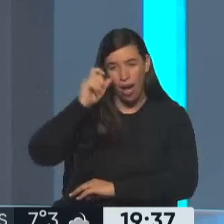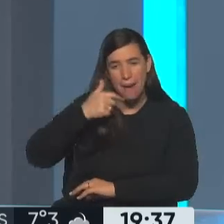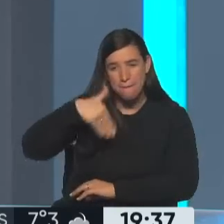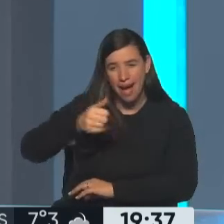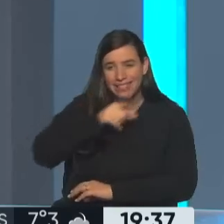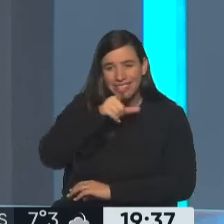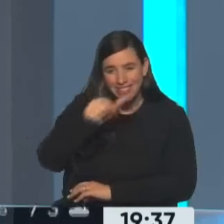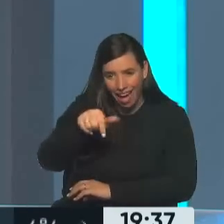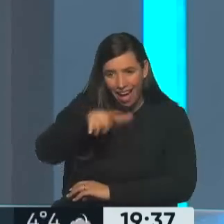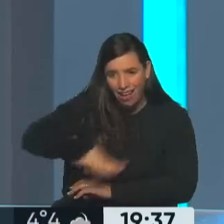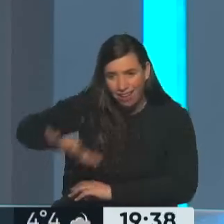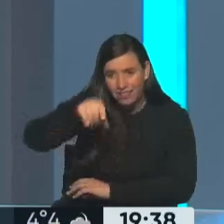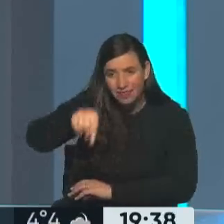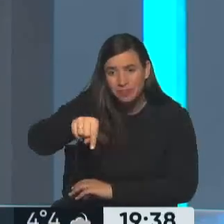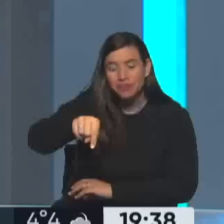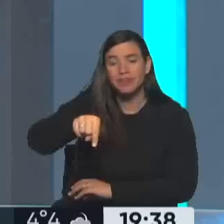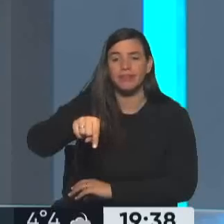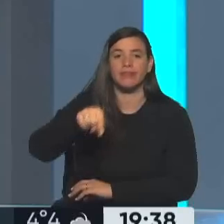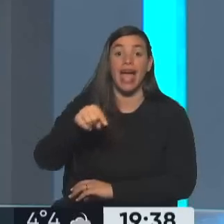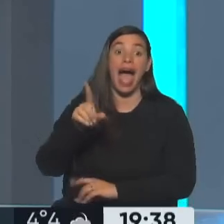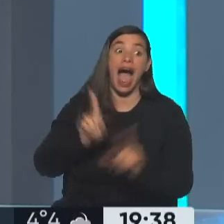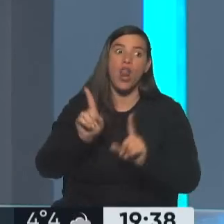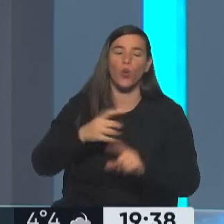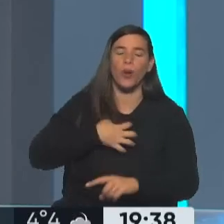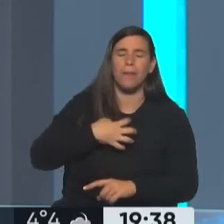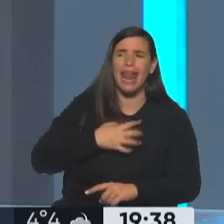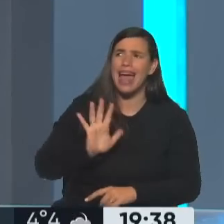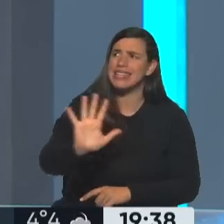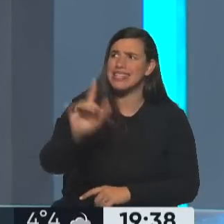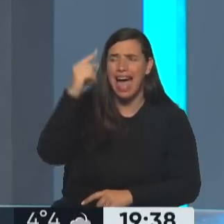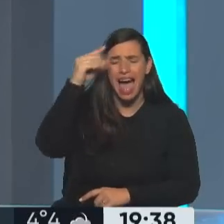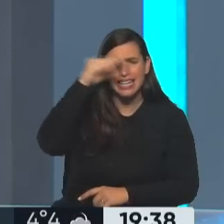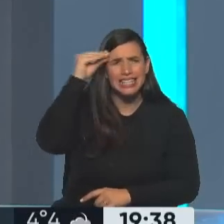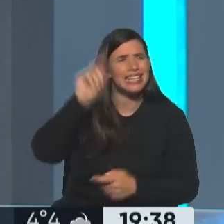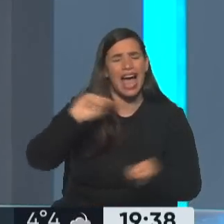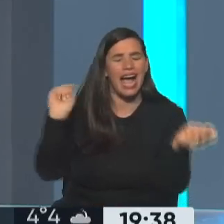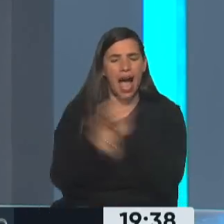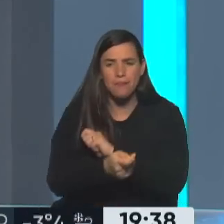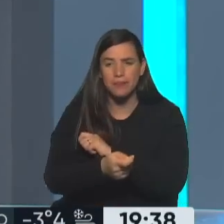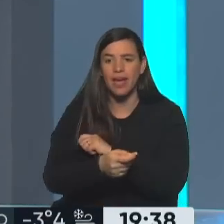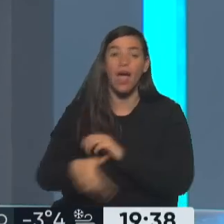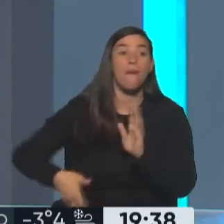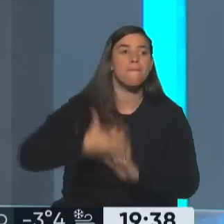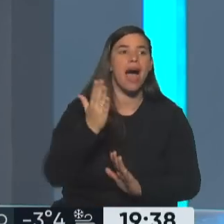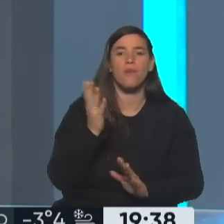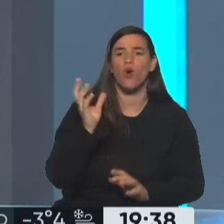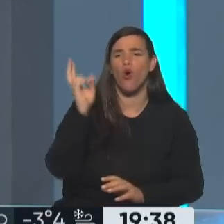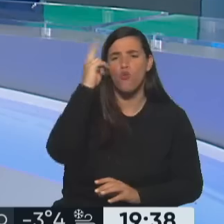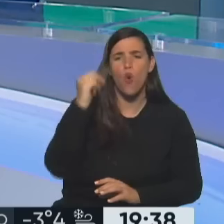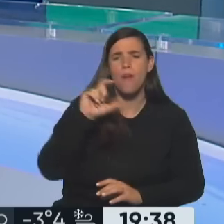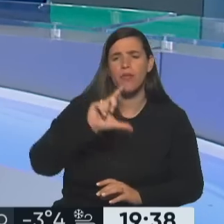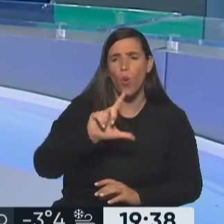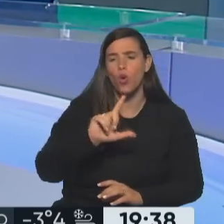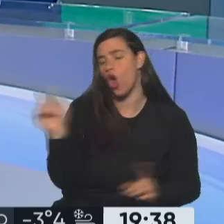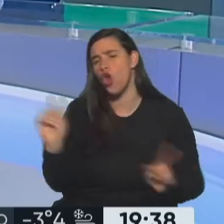algunos todavía con la esperanza. Y el planteo era, bueno, vamos a la 9 de julio. Y otro dijo, no, no, no, va a ir a